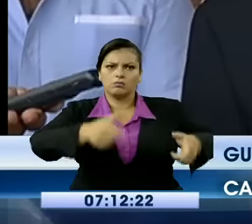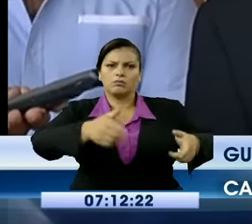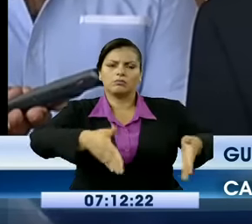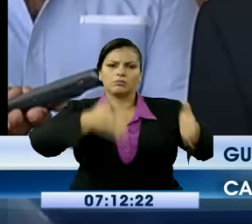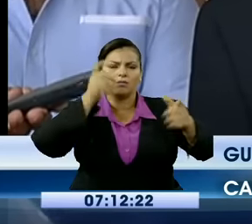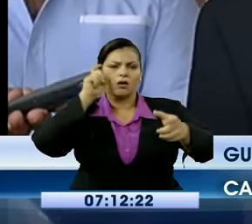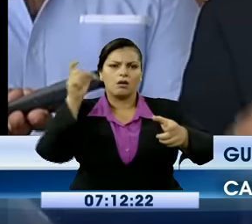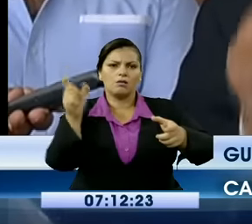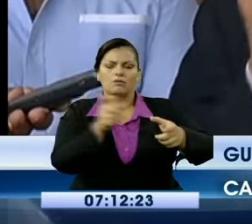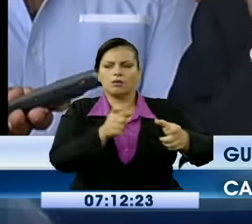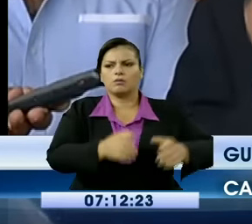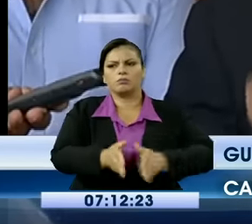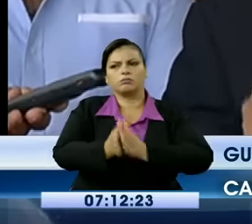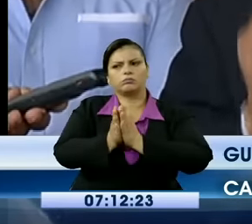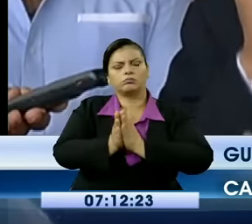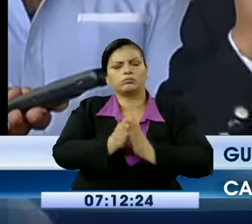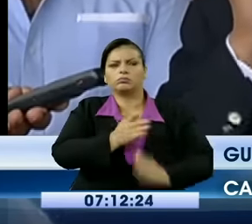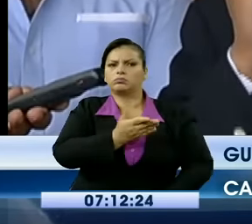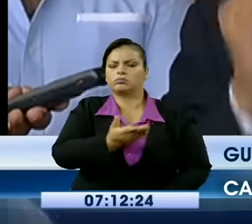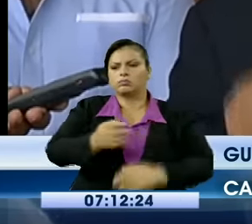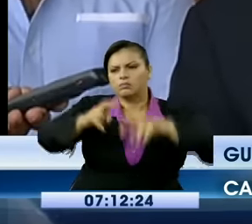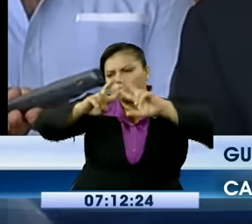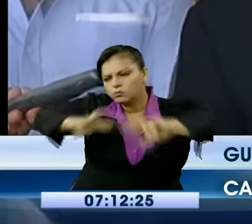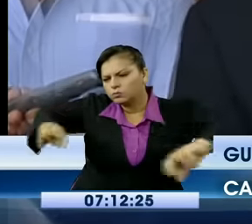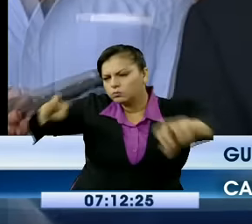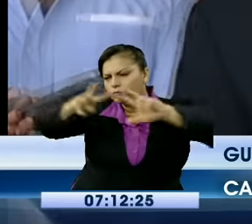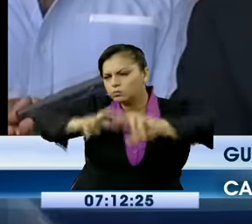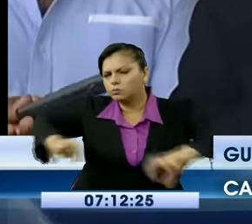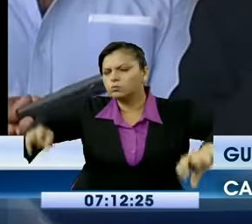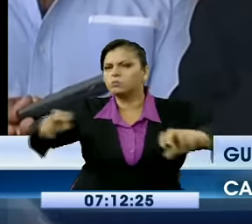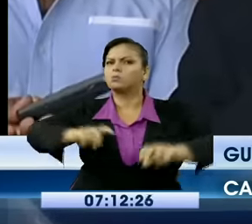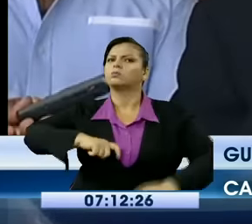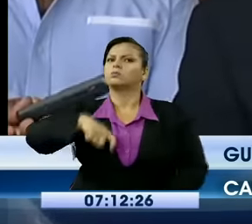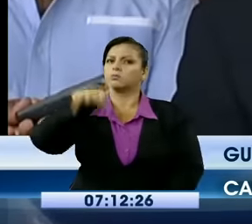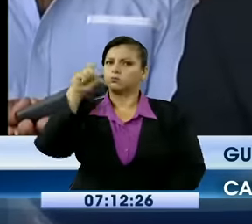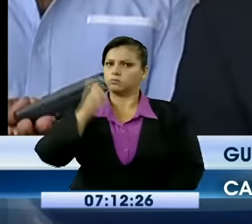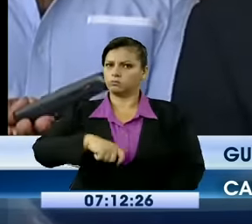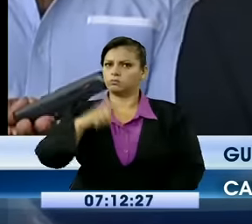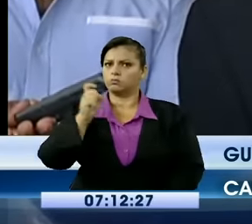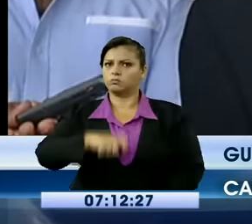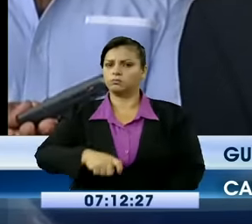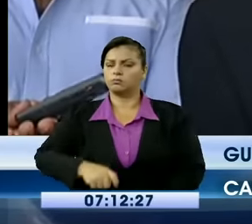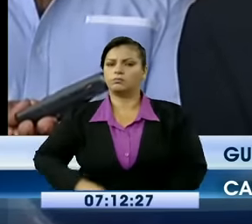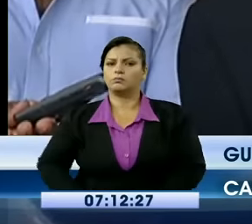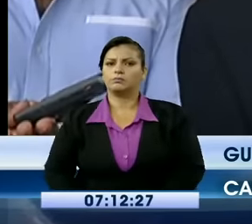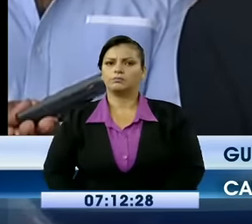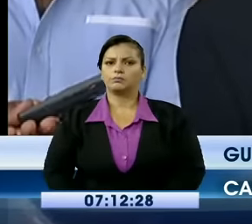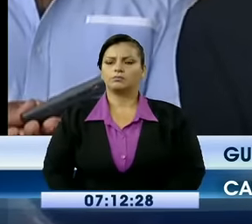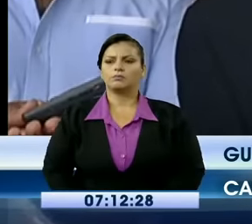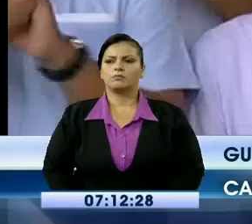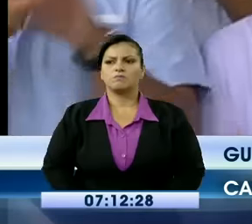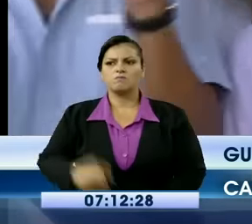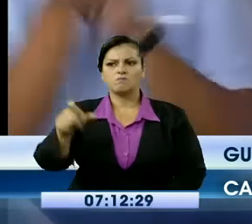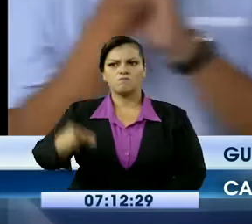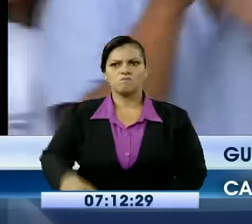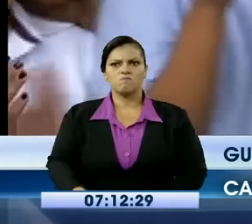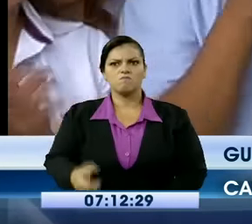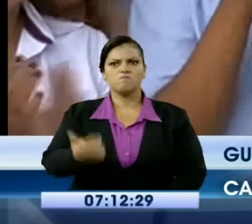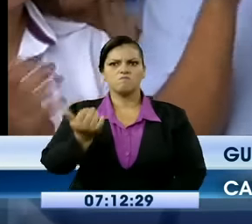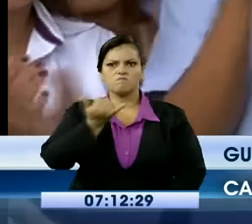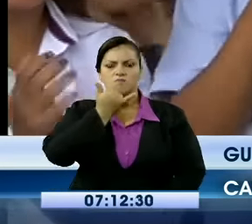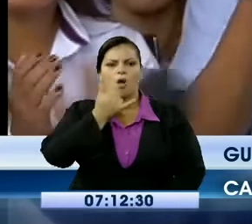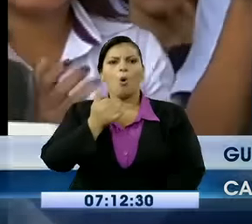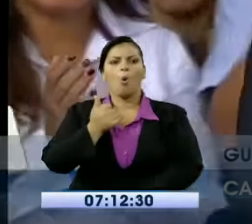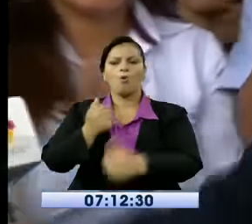las investigaciones pertinentes contra los autores y cómplices. Informó